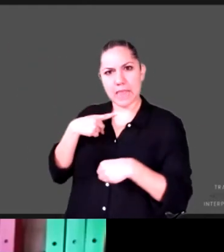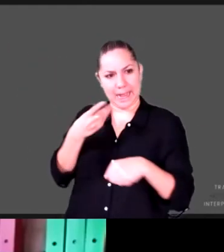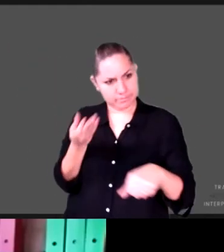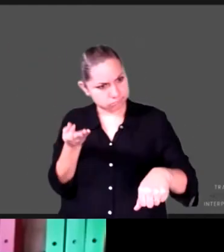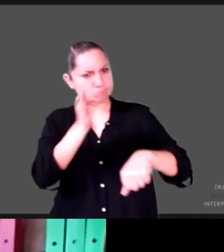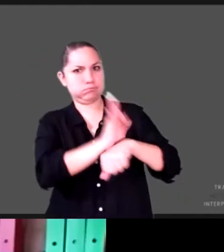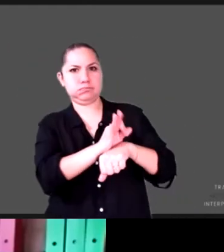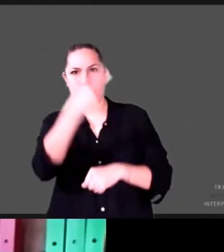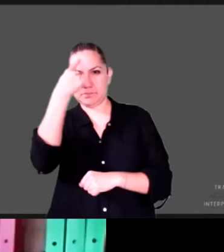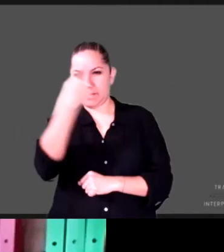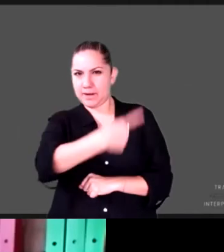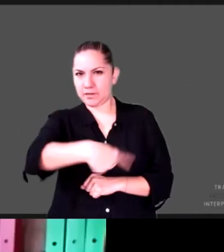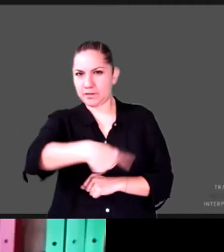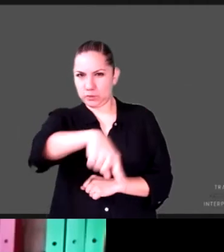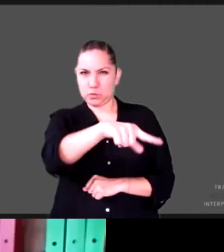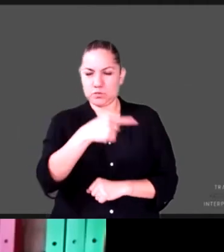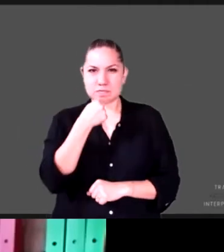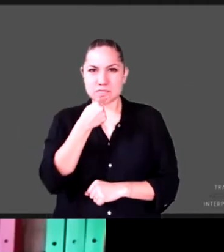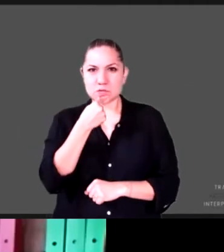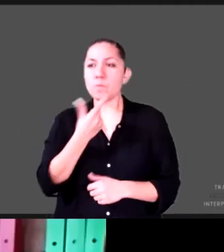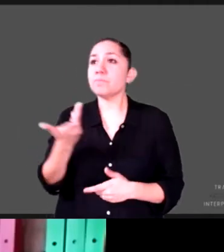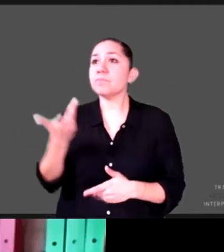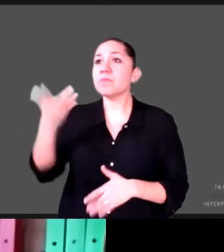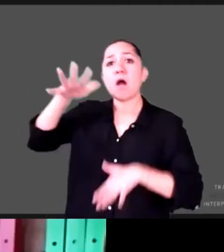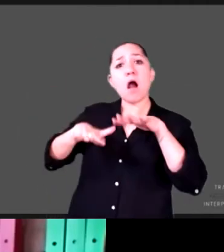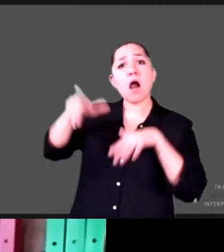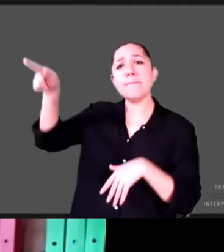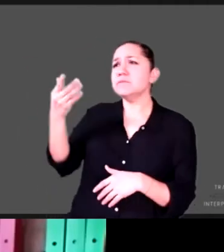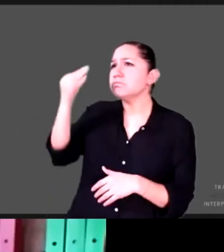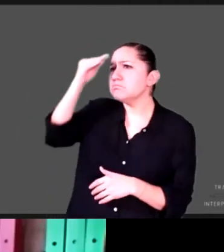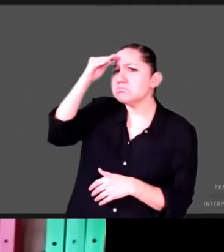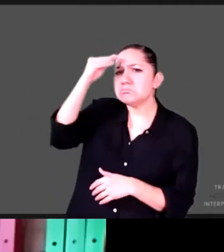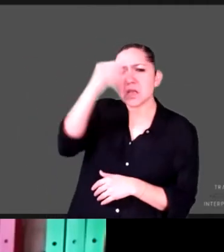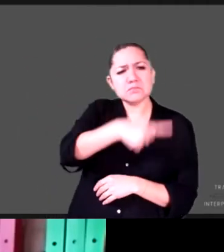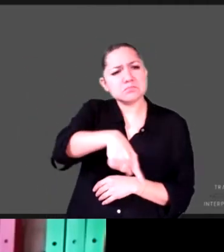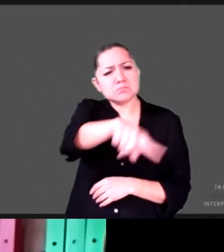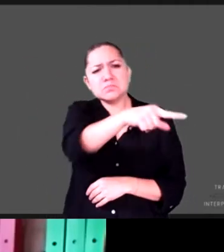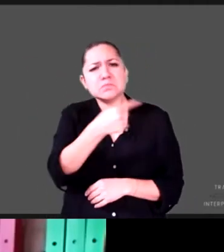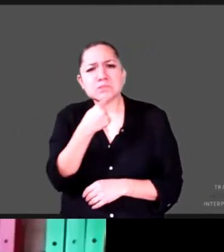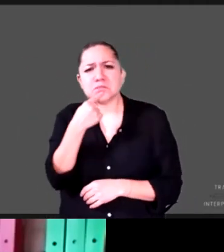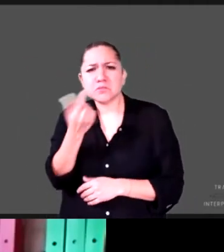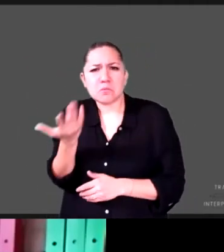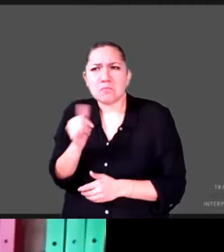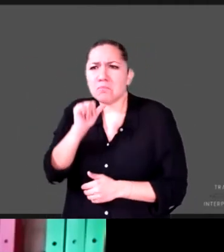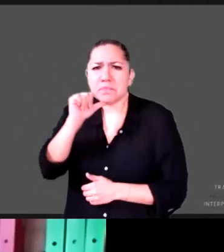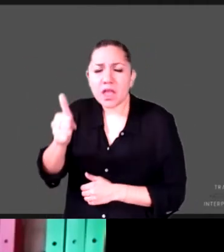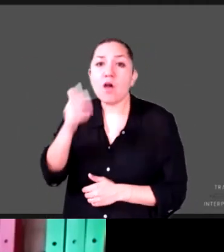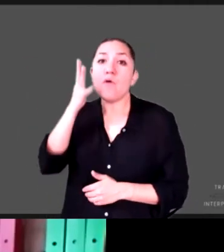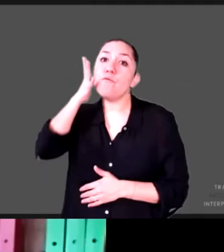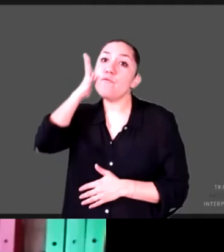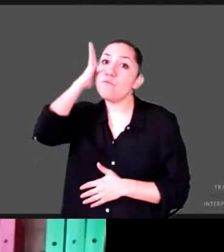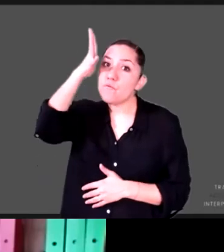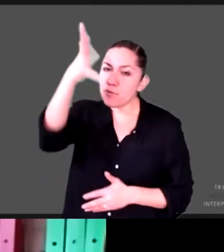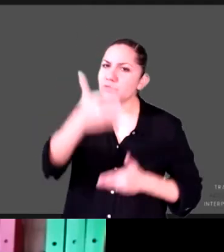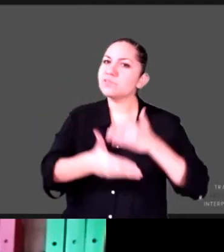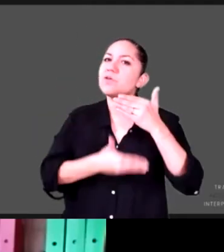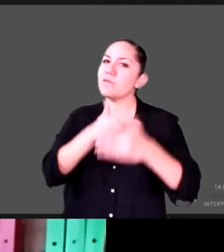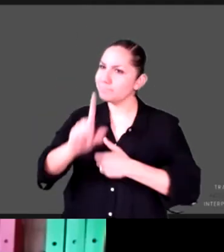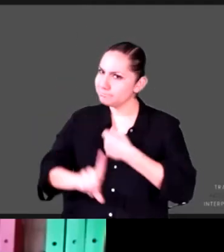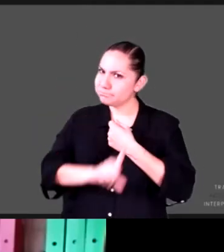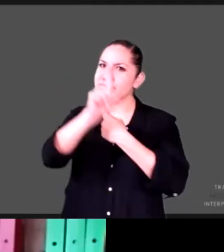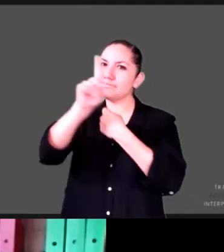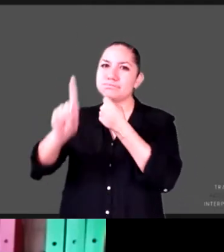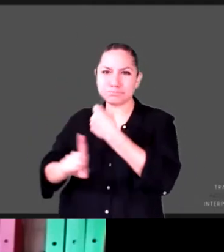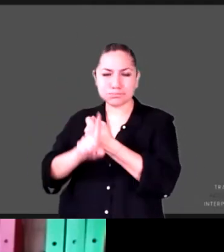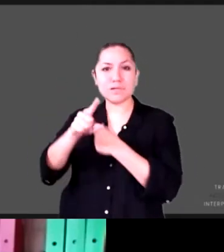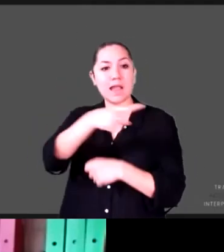de negocio porque las consecuencias de no hacerlo son graves y de largo plazo. La violencia, el crecimiento de la población adolescente y joven